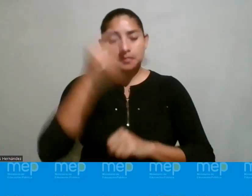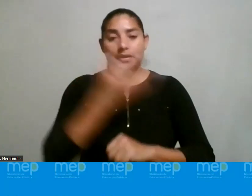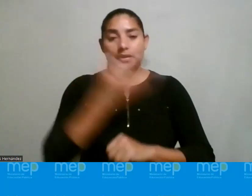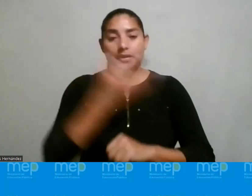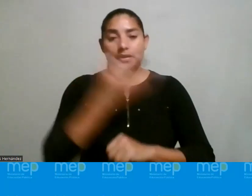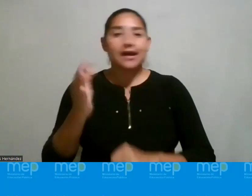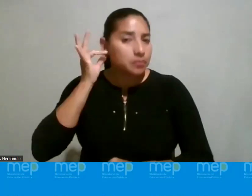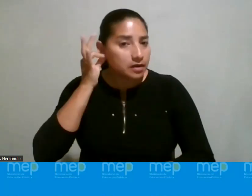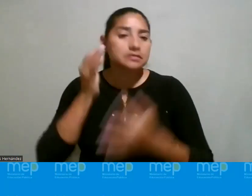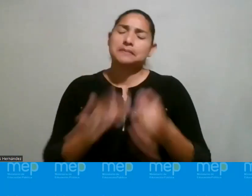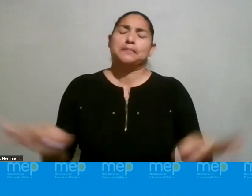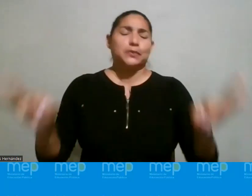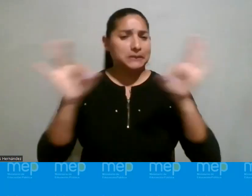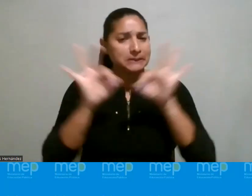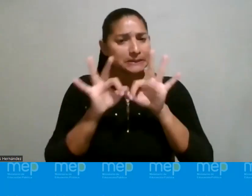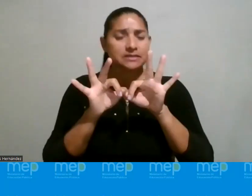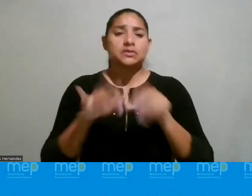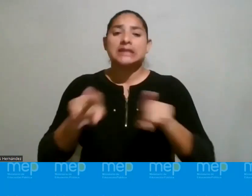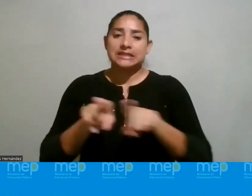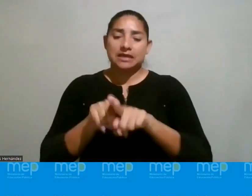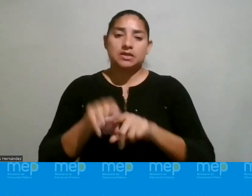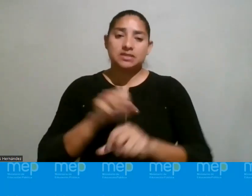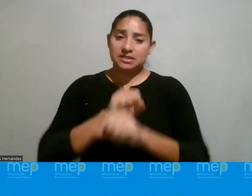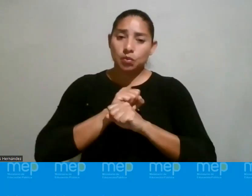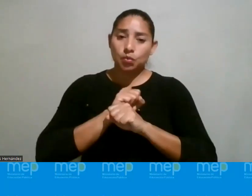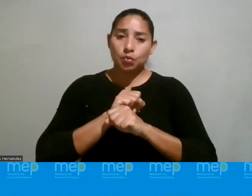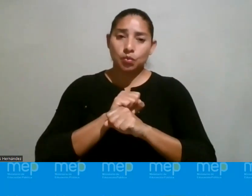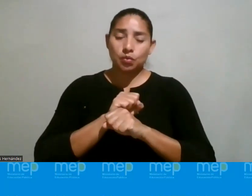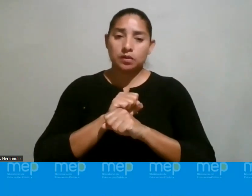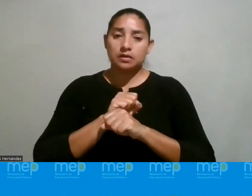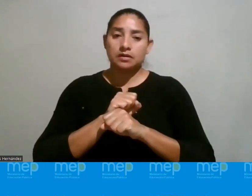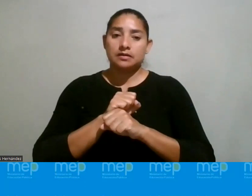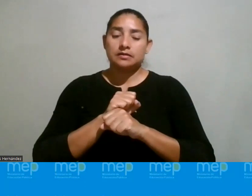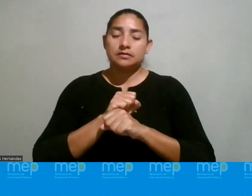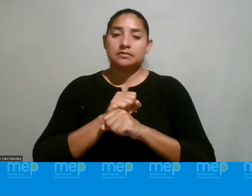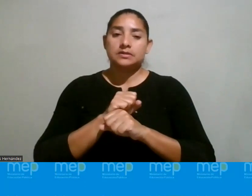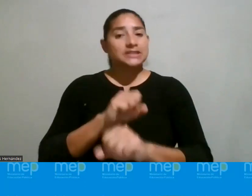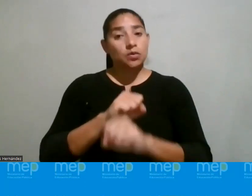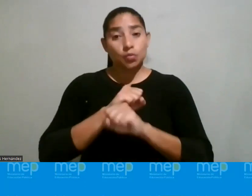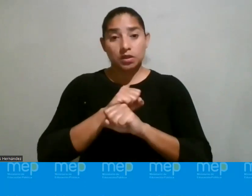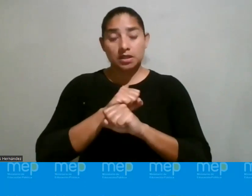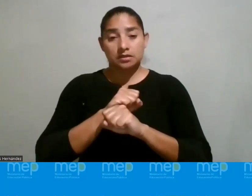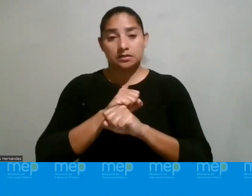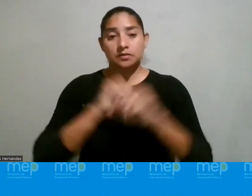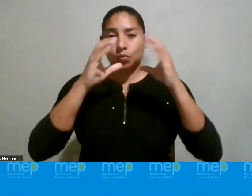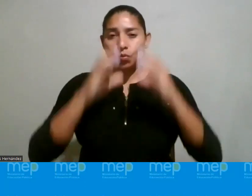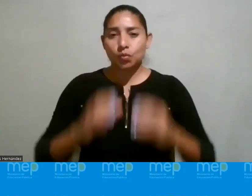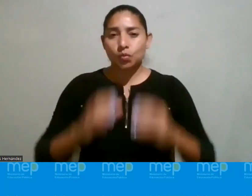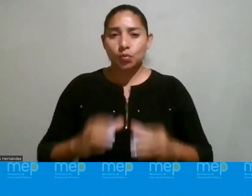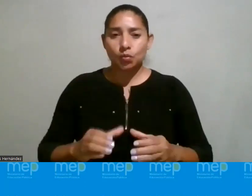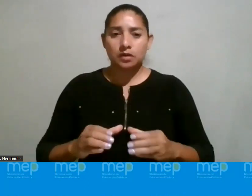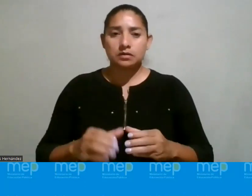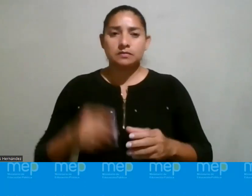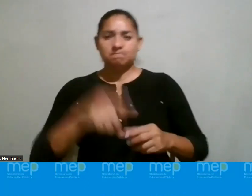es sumamente importante y seguros me refiero no solamente a la seguridad ¿verdad? que no vayan a ser por ejemplo